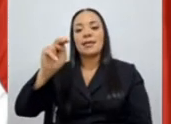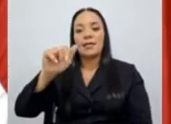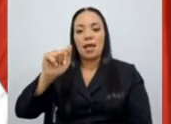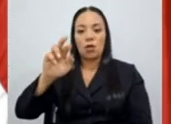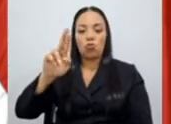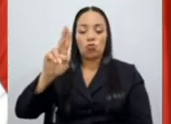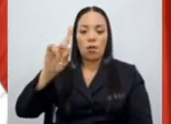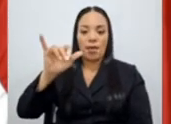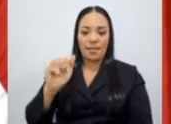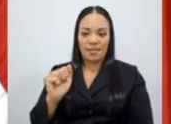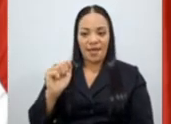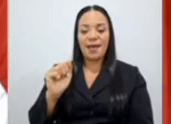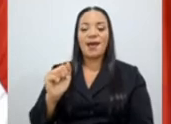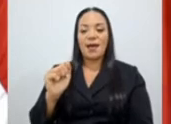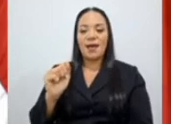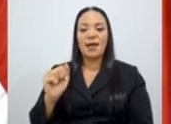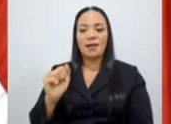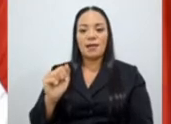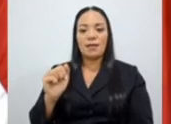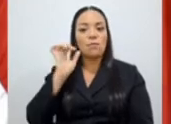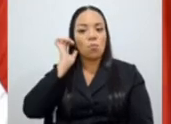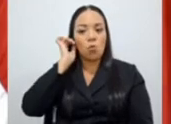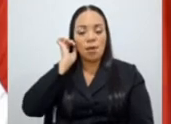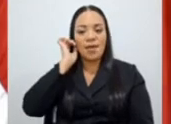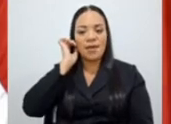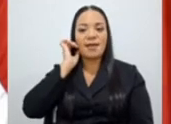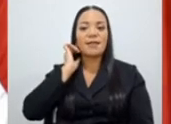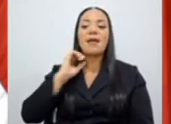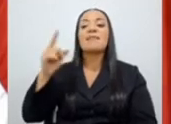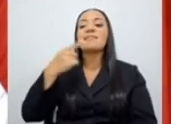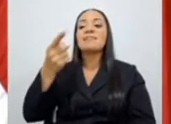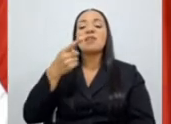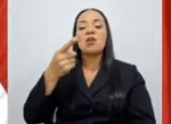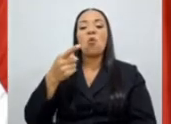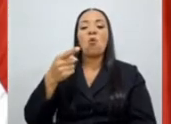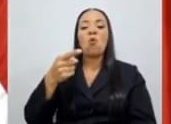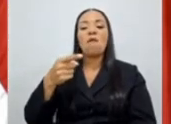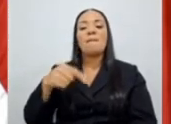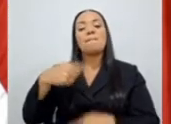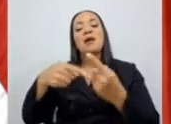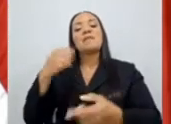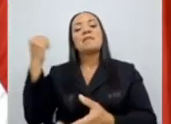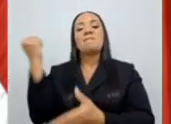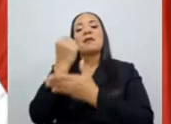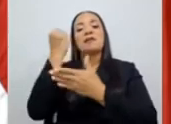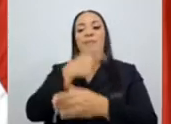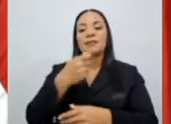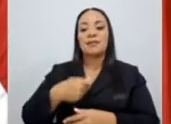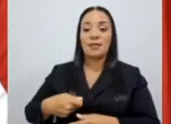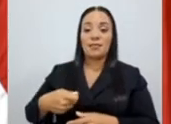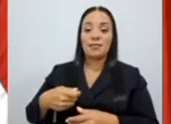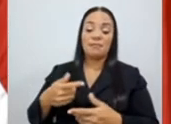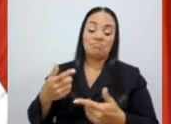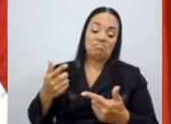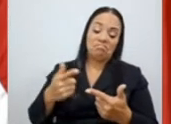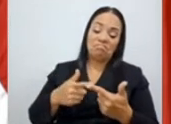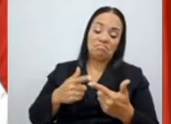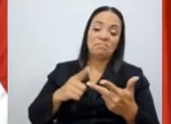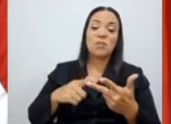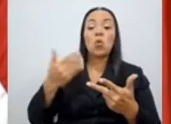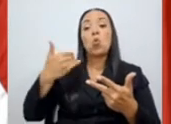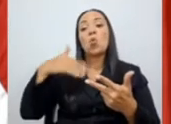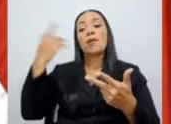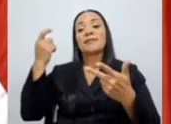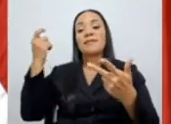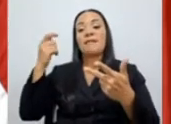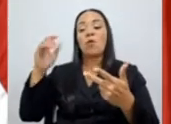mandó o que llamó a que me asesinaran, hubiera celebrado que ya hubieran llevado el caso Aldesa